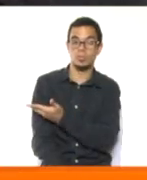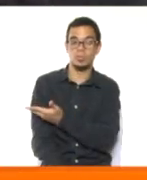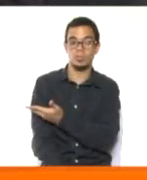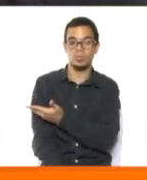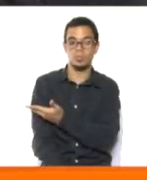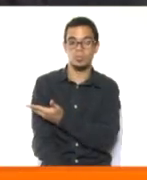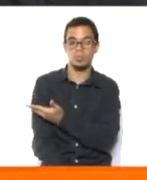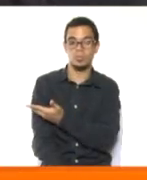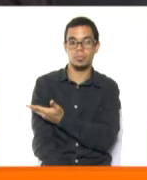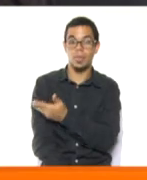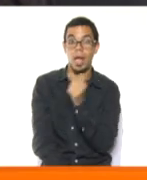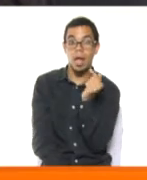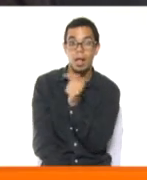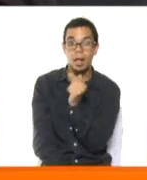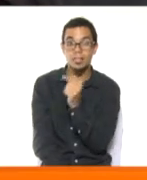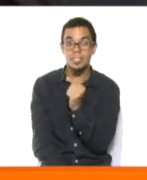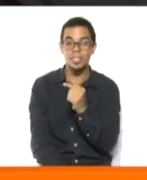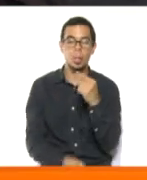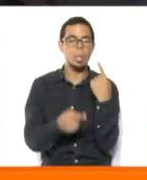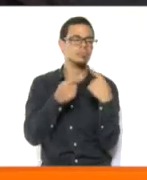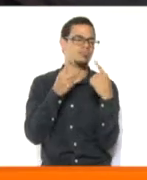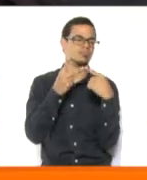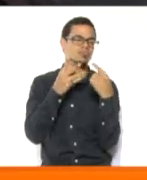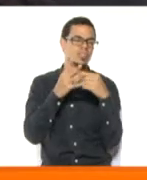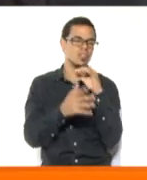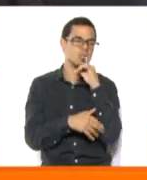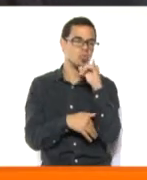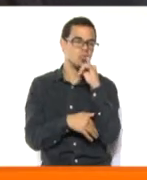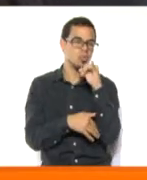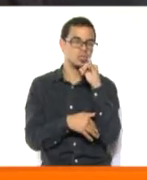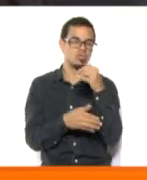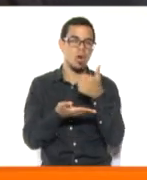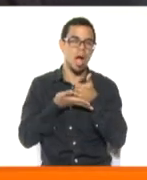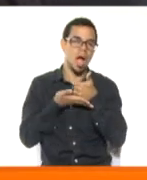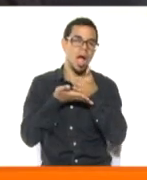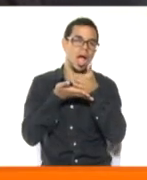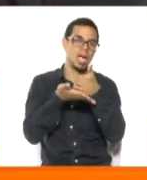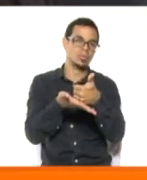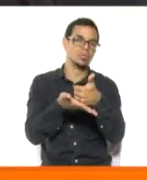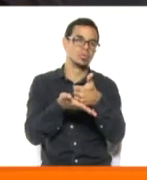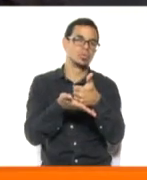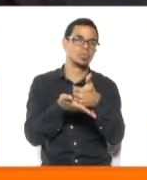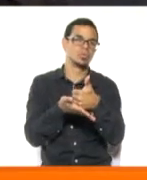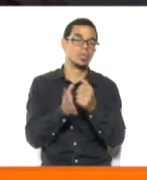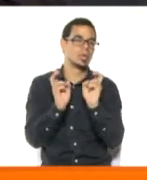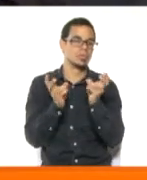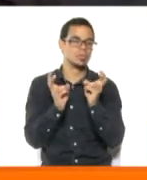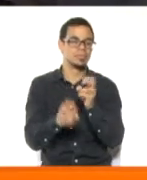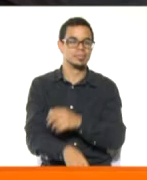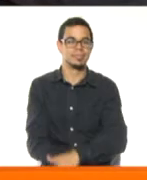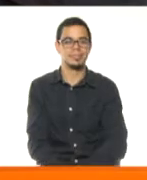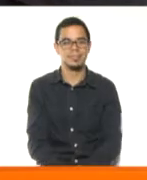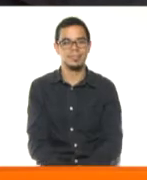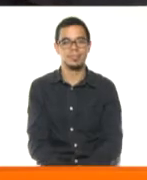Aprendizaje. Allí encontrarás muchísima información que te va a servir en función de este tema. No olviden,